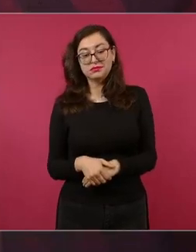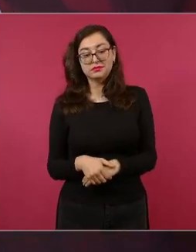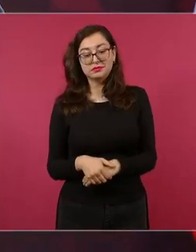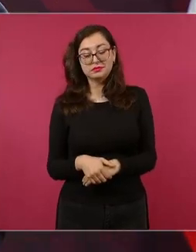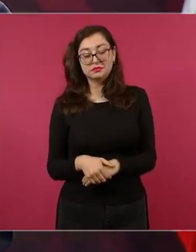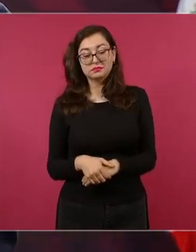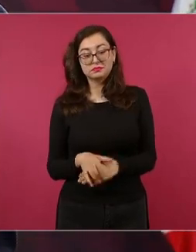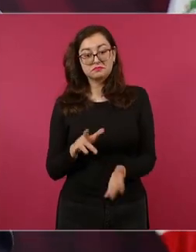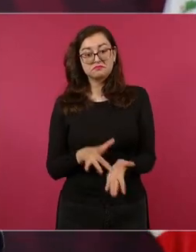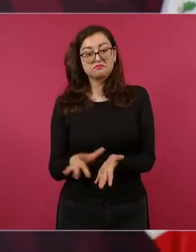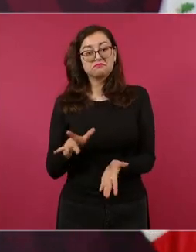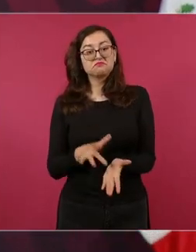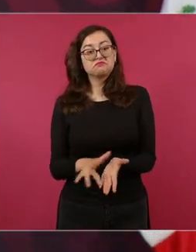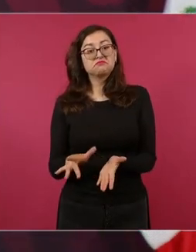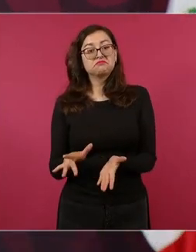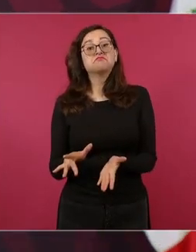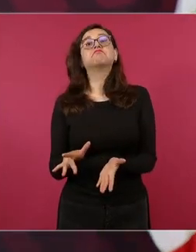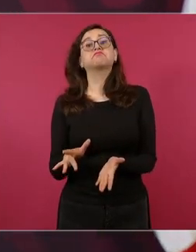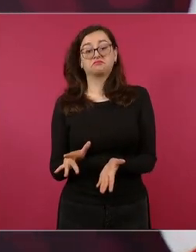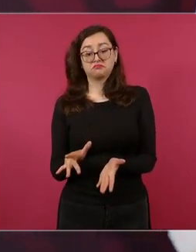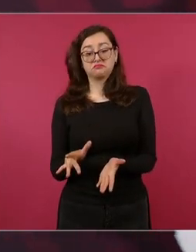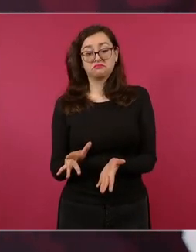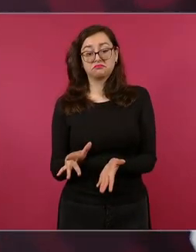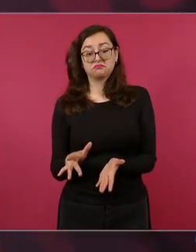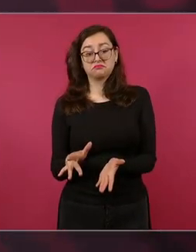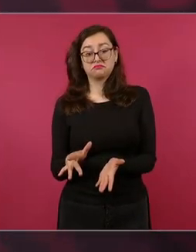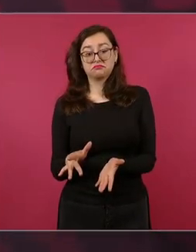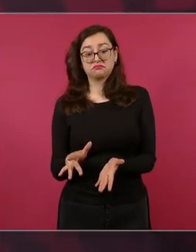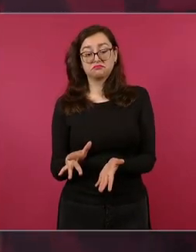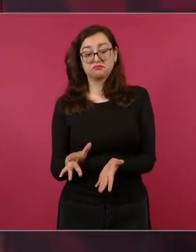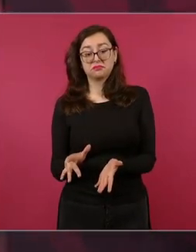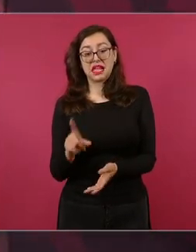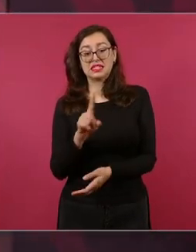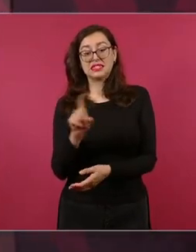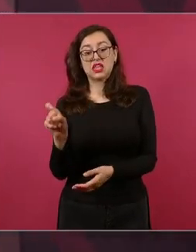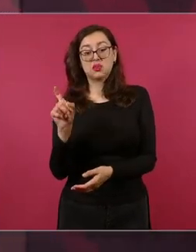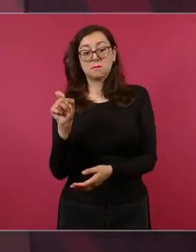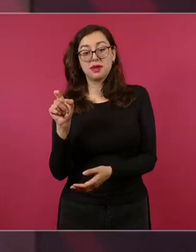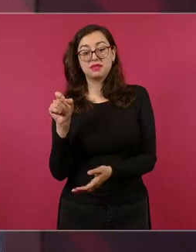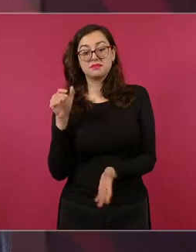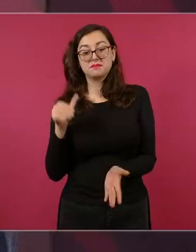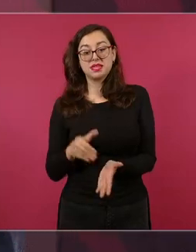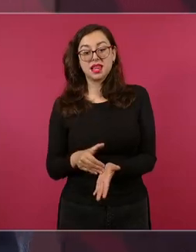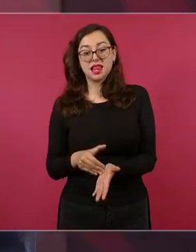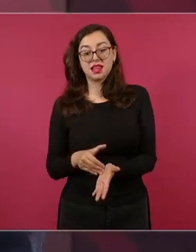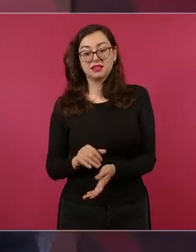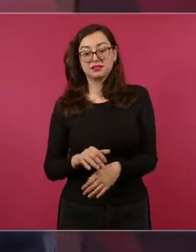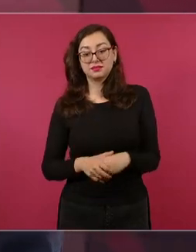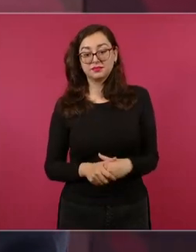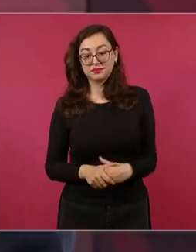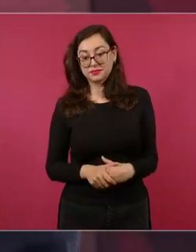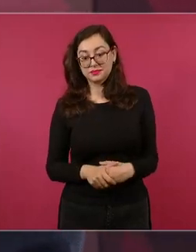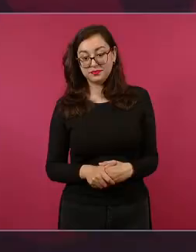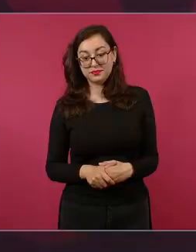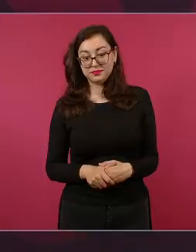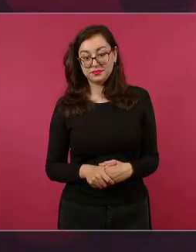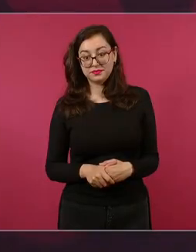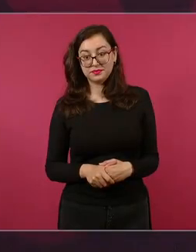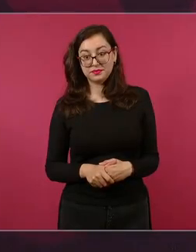construimos 120 mil hectáreas de riego y